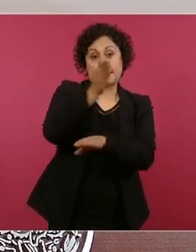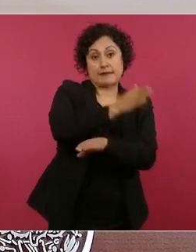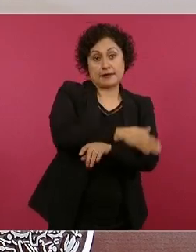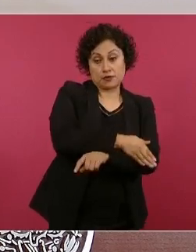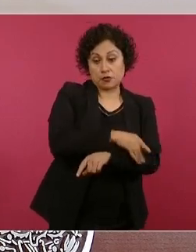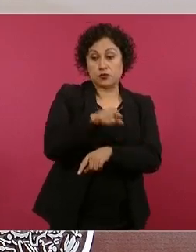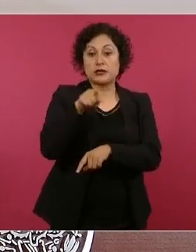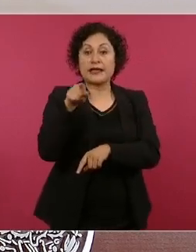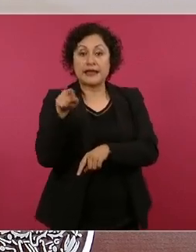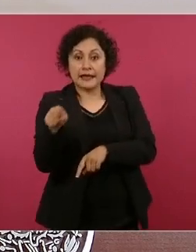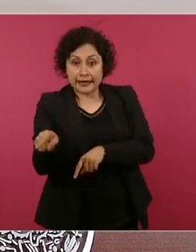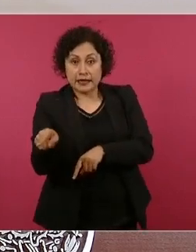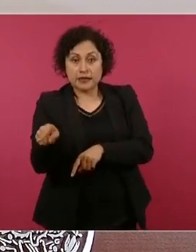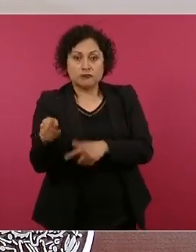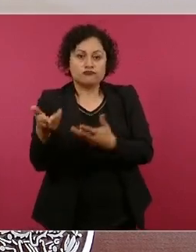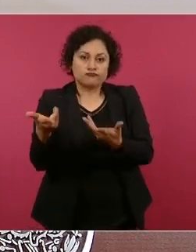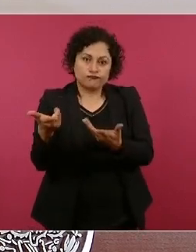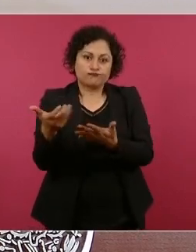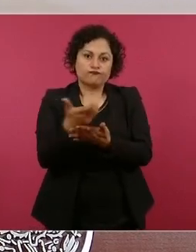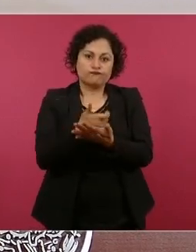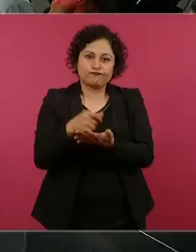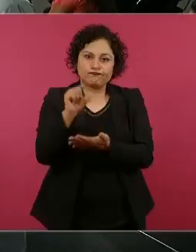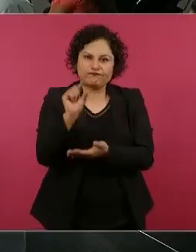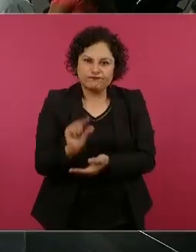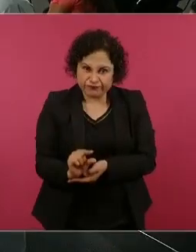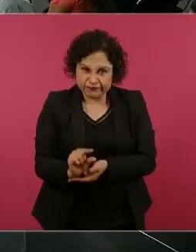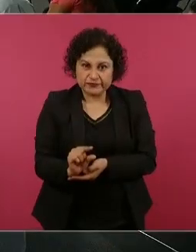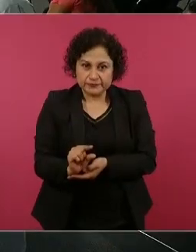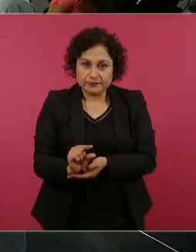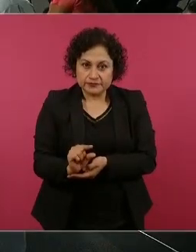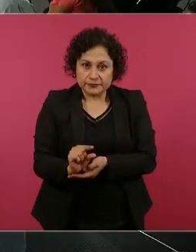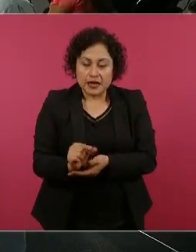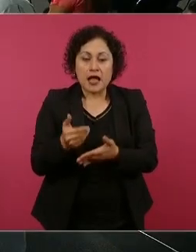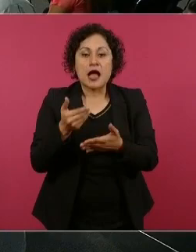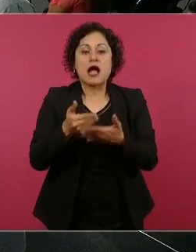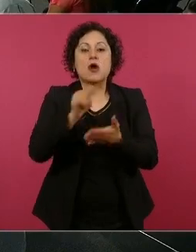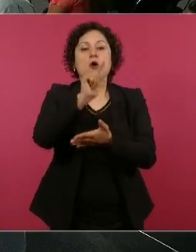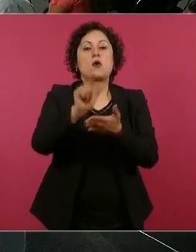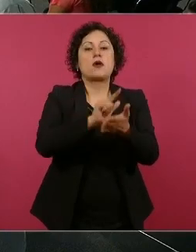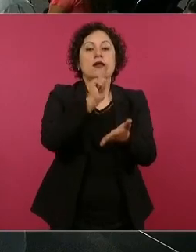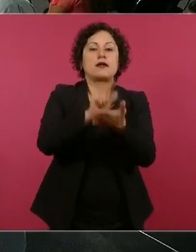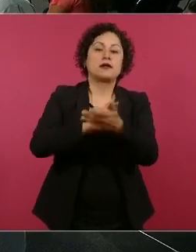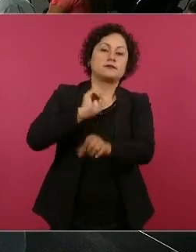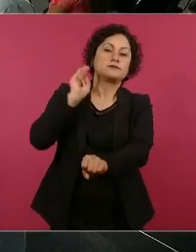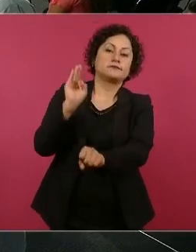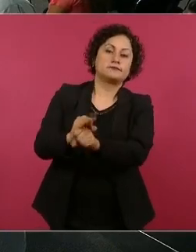cómo se le va a compensar con el Fondo de Pensiones del Bienestar.